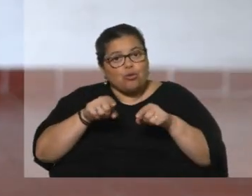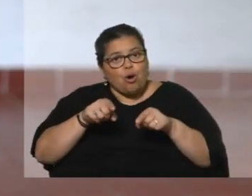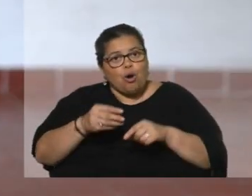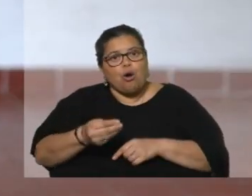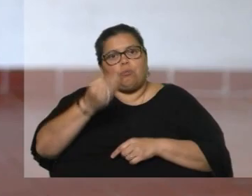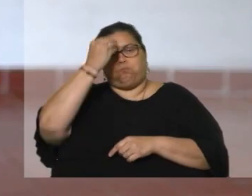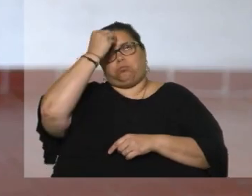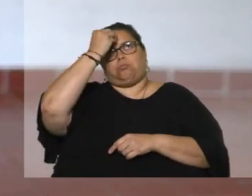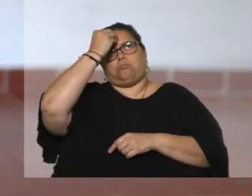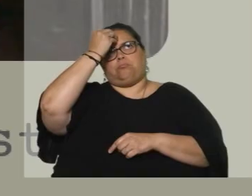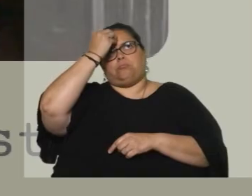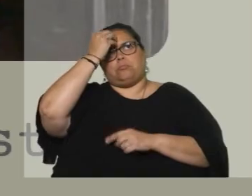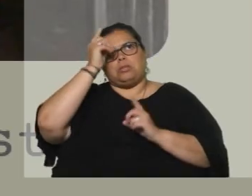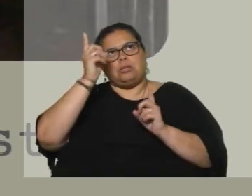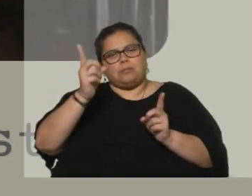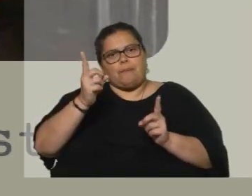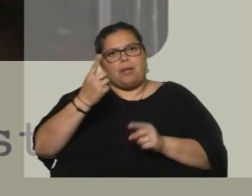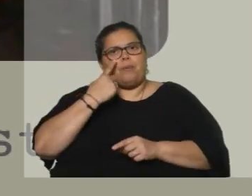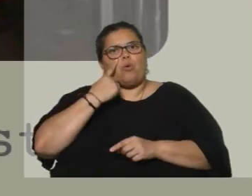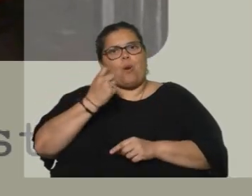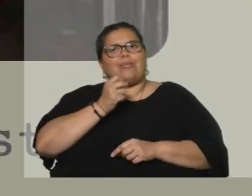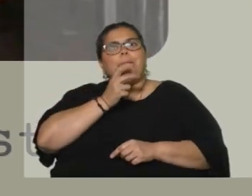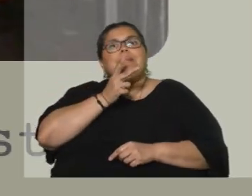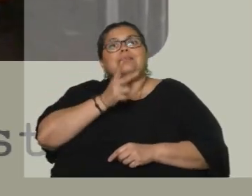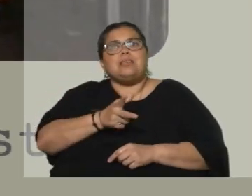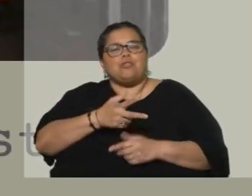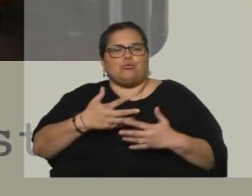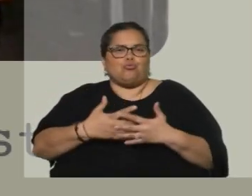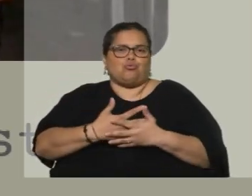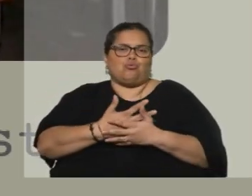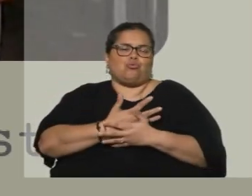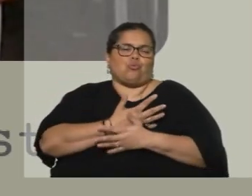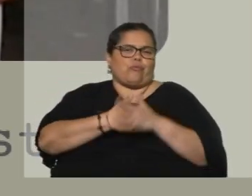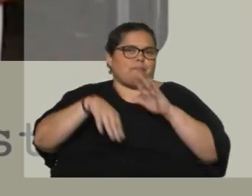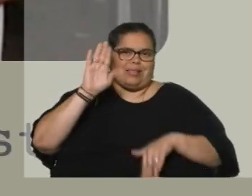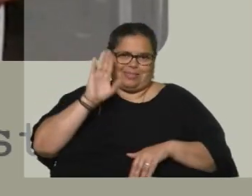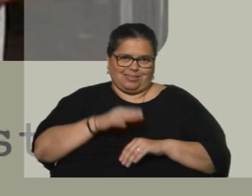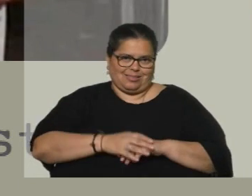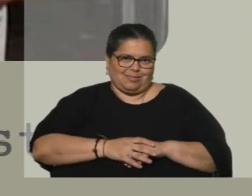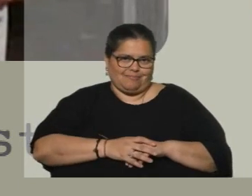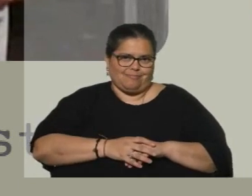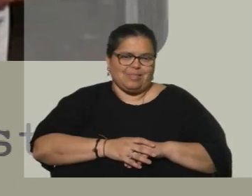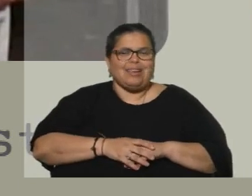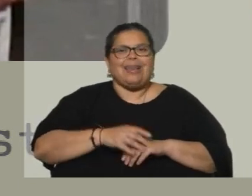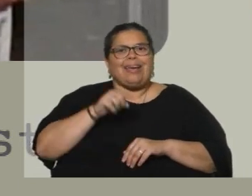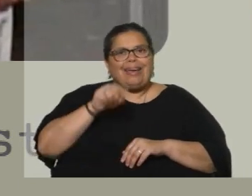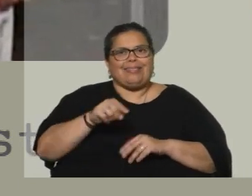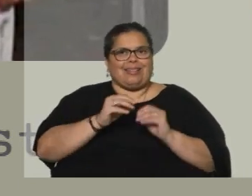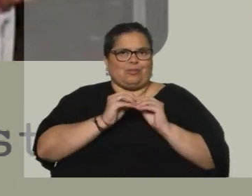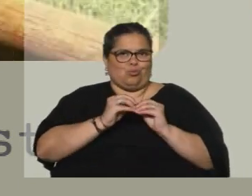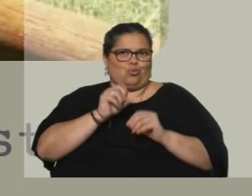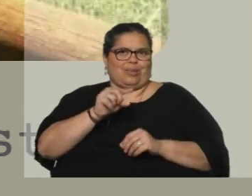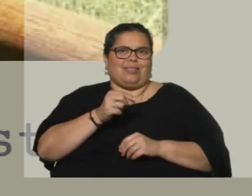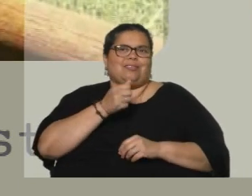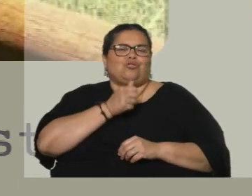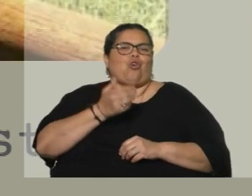corazón de mis hijos. Los que más sufrieron en toda esta historia que te estoy contando